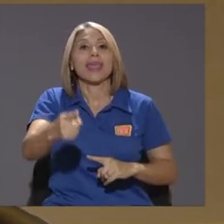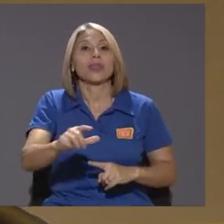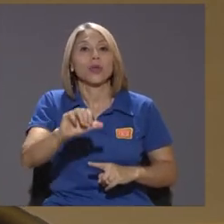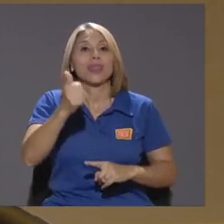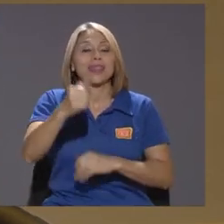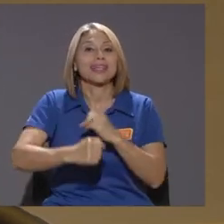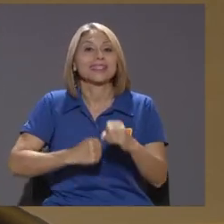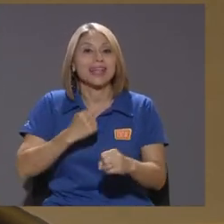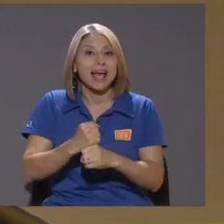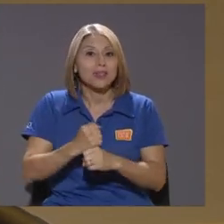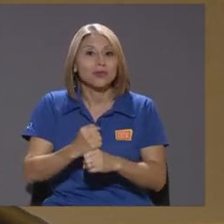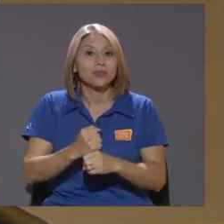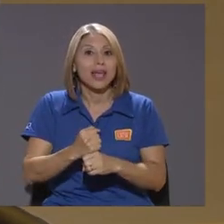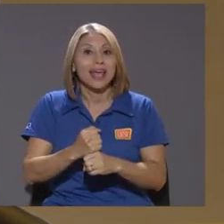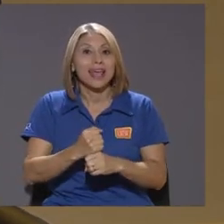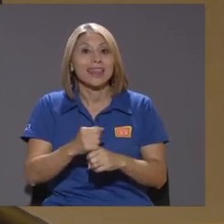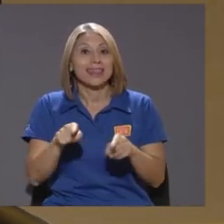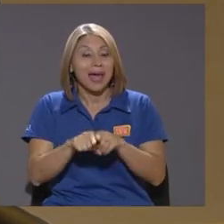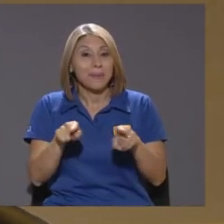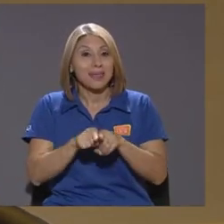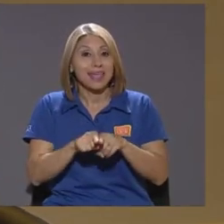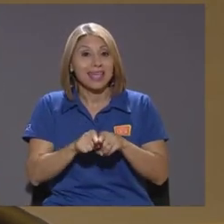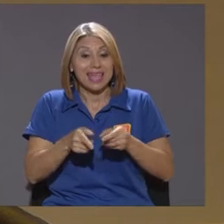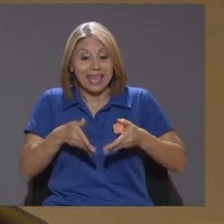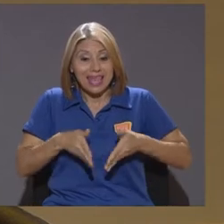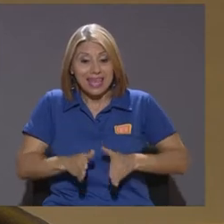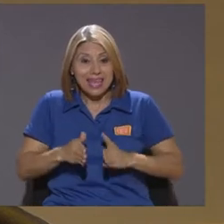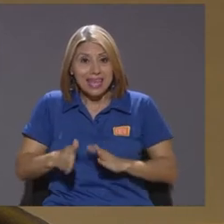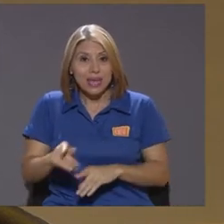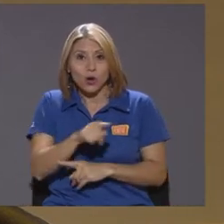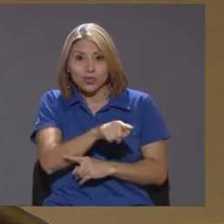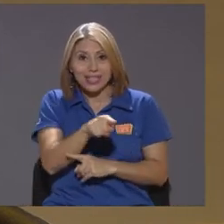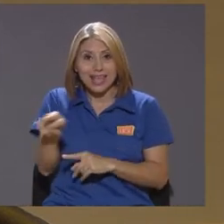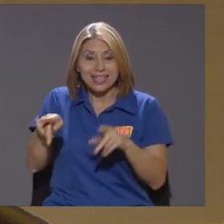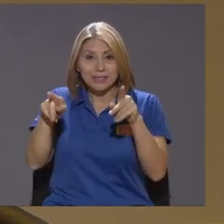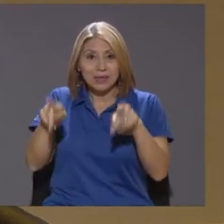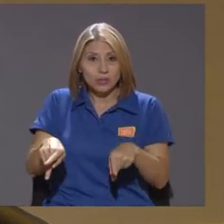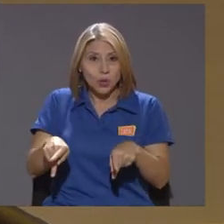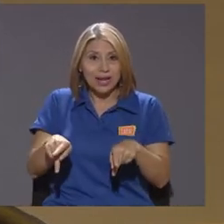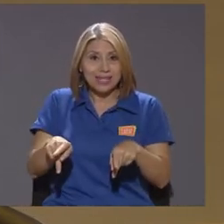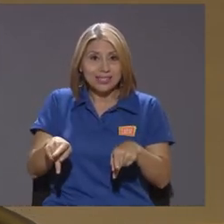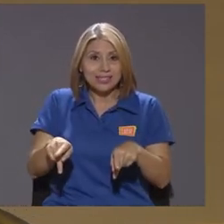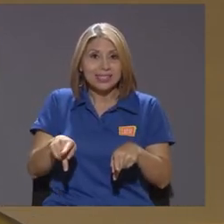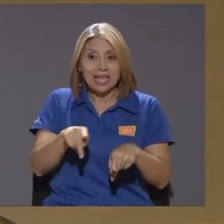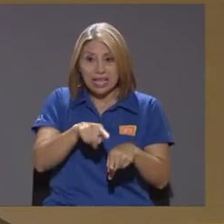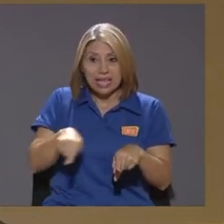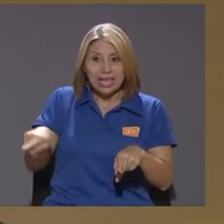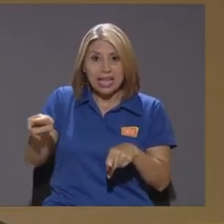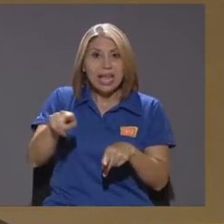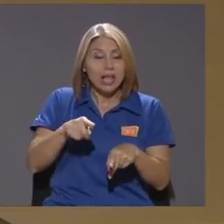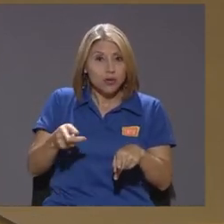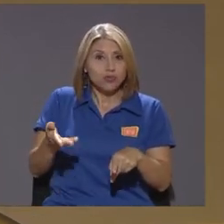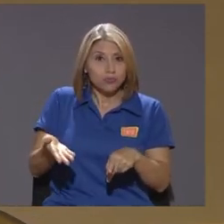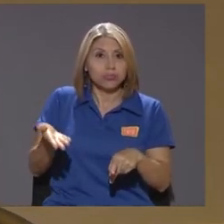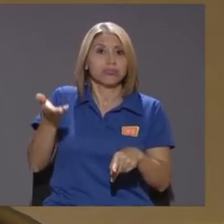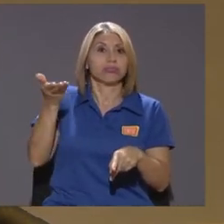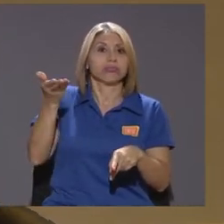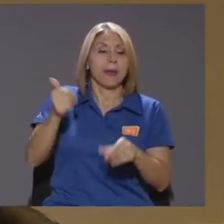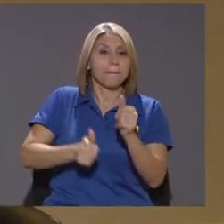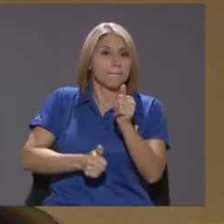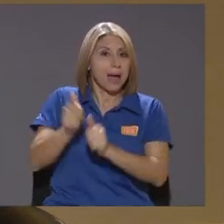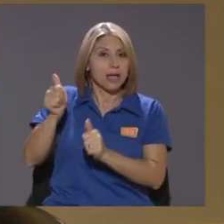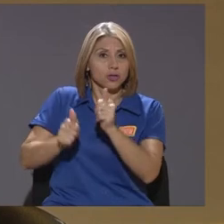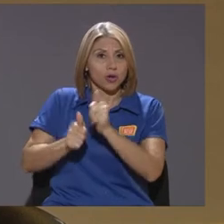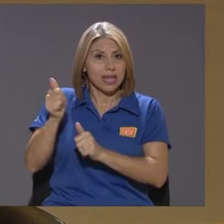hijos de esas personas que fueron un aumento muy importante de los nacimientos y son nacimientos en que la gran mayoría va a